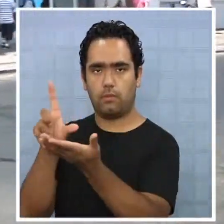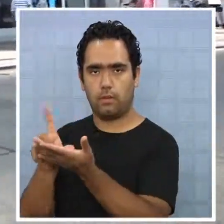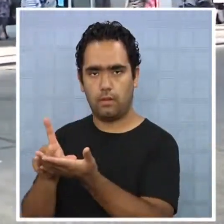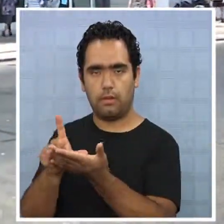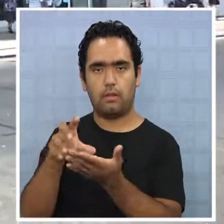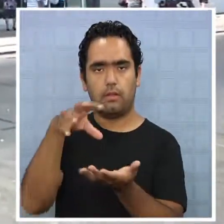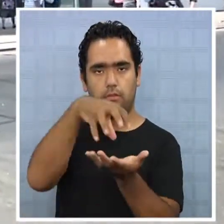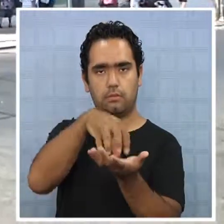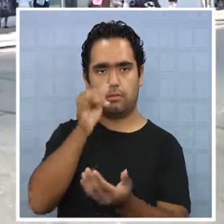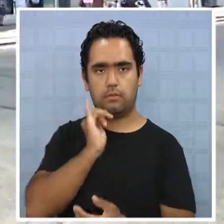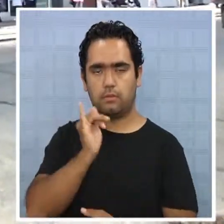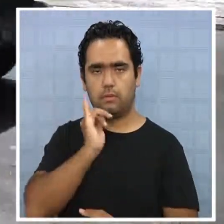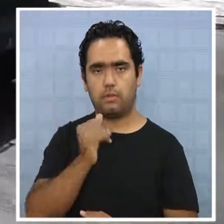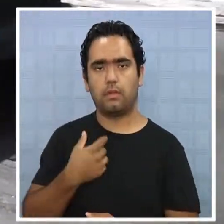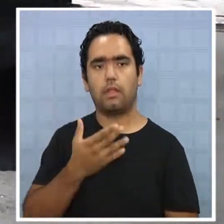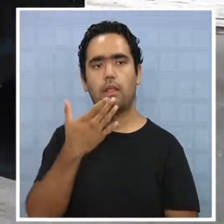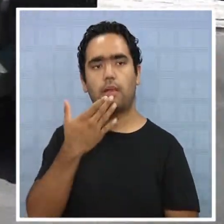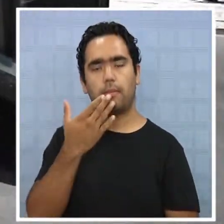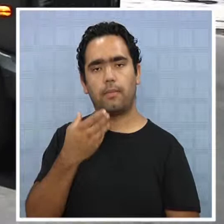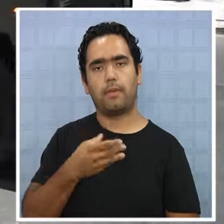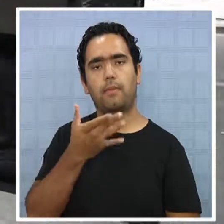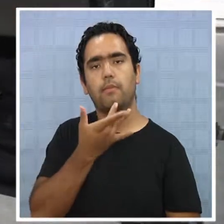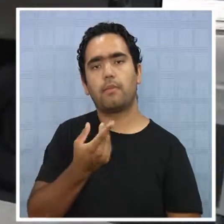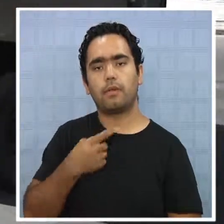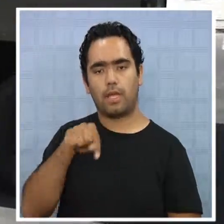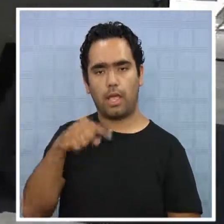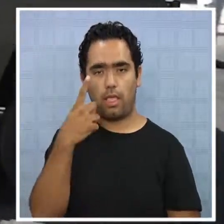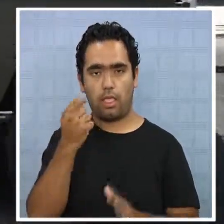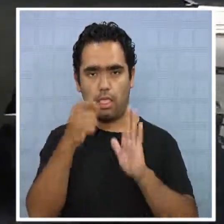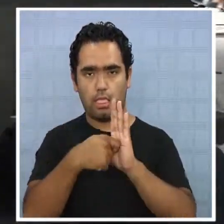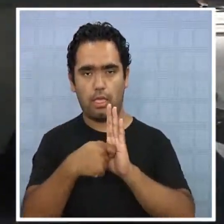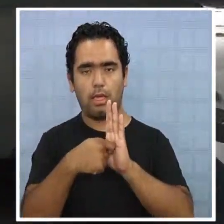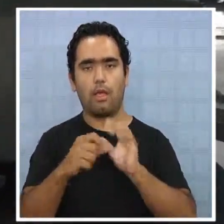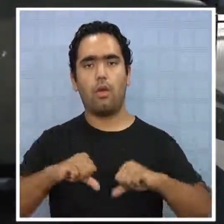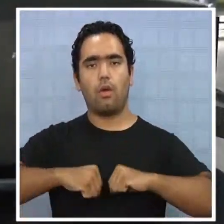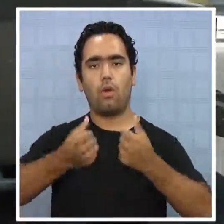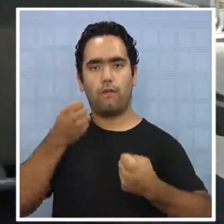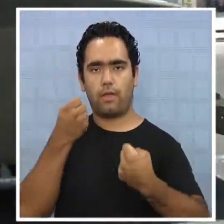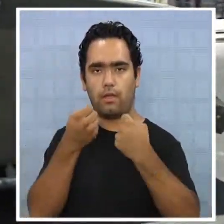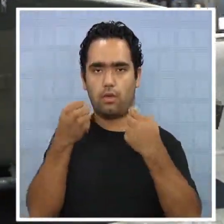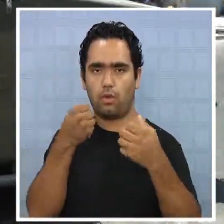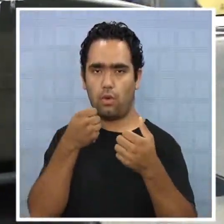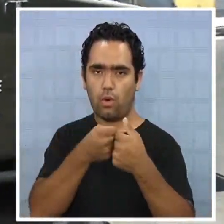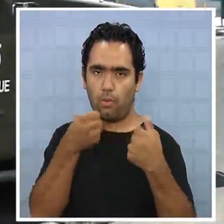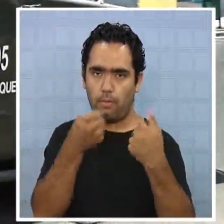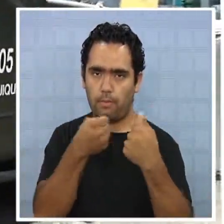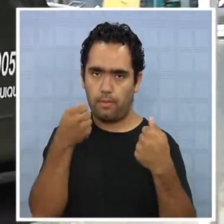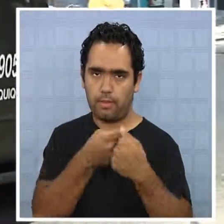en distintos puntos de la ciudad, también con motivo del Día del Joven Combatiente.